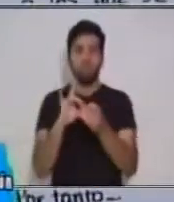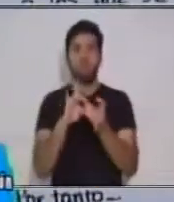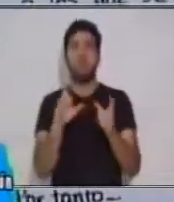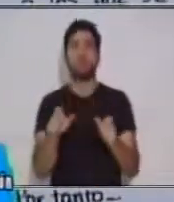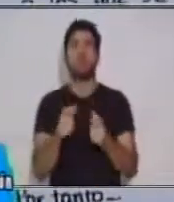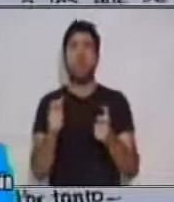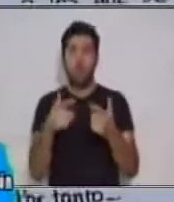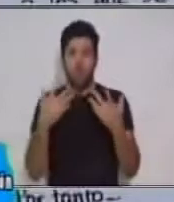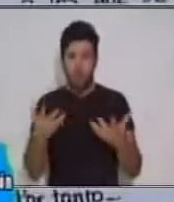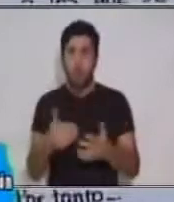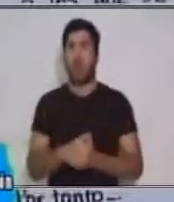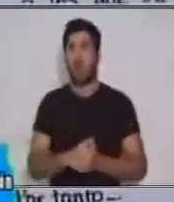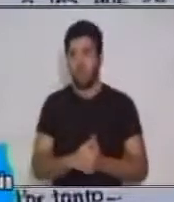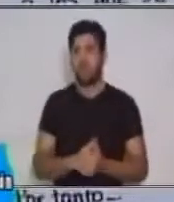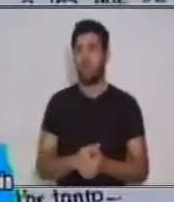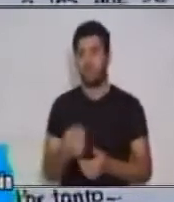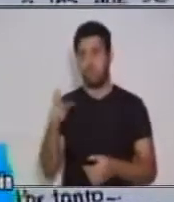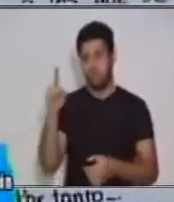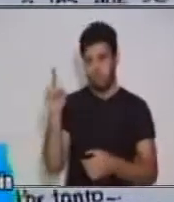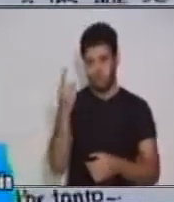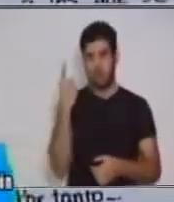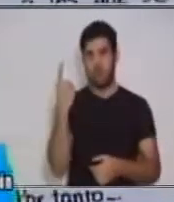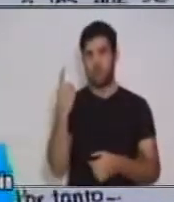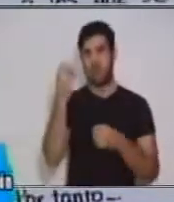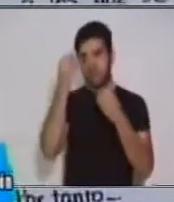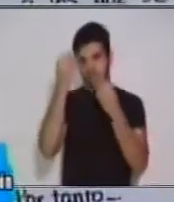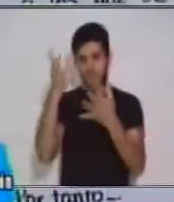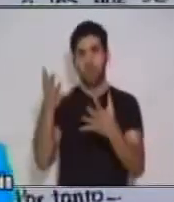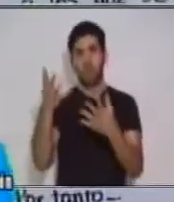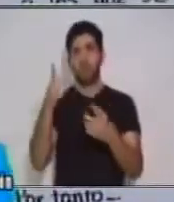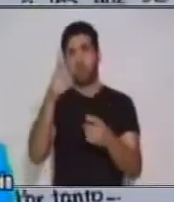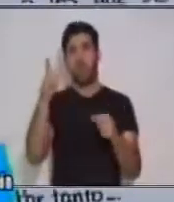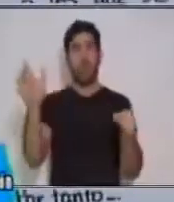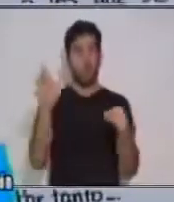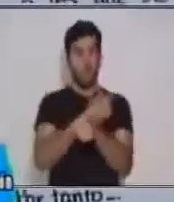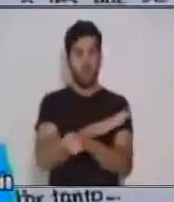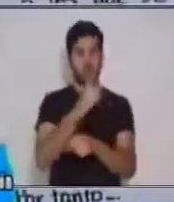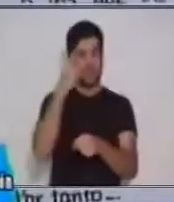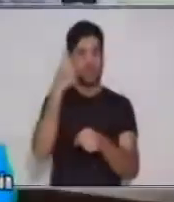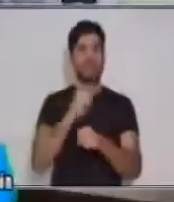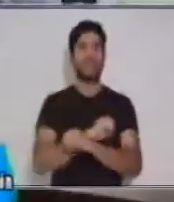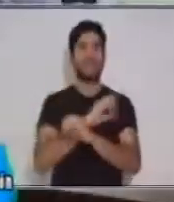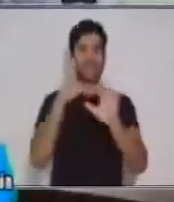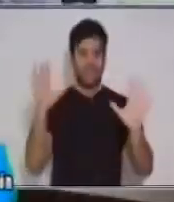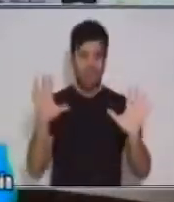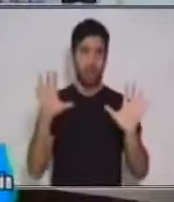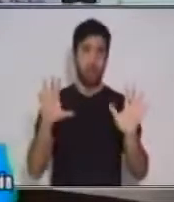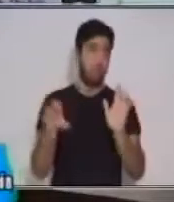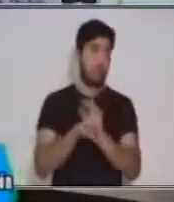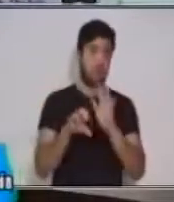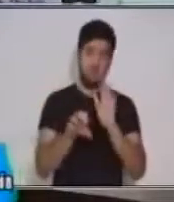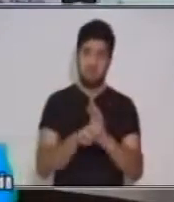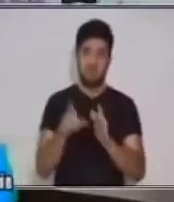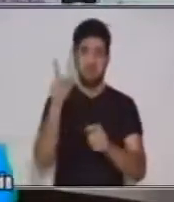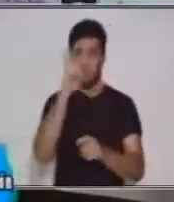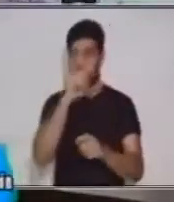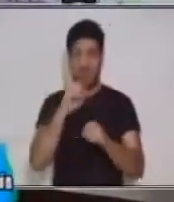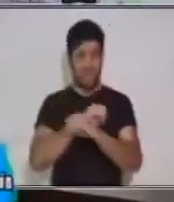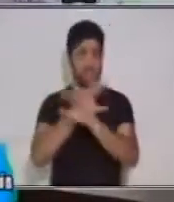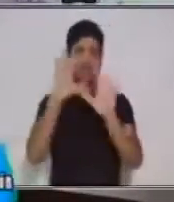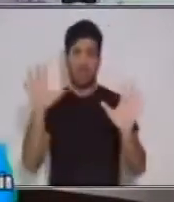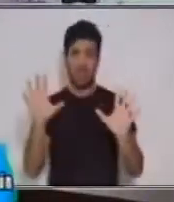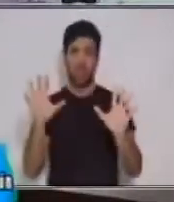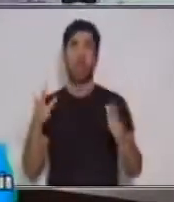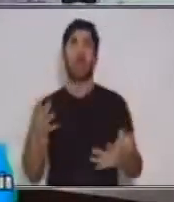Vamos a organizarlo. Primero, tiene que ser una información que esté completamente clara. Si no está clara, entonces no vamos a